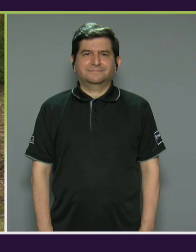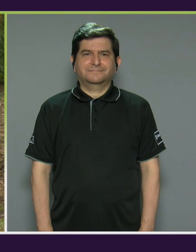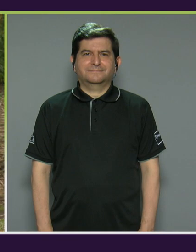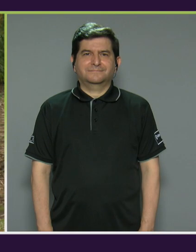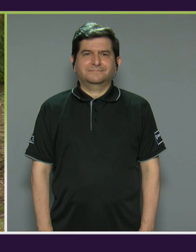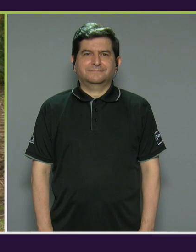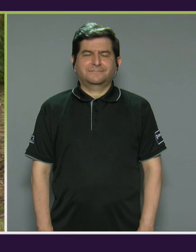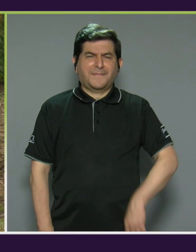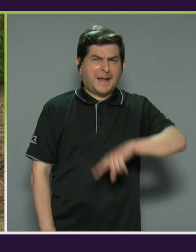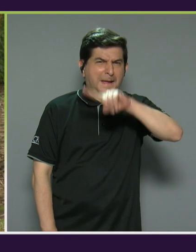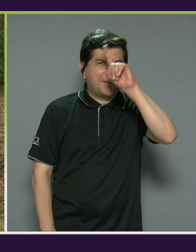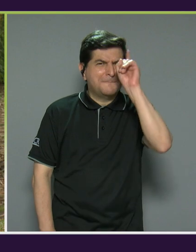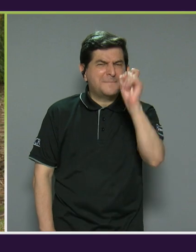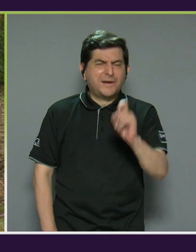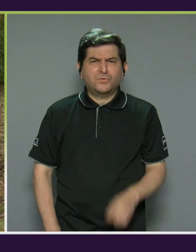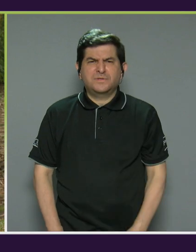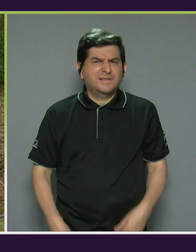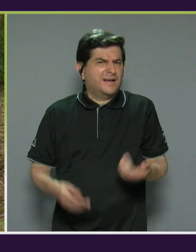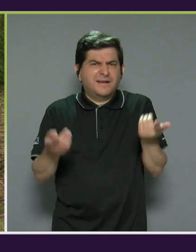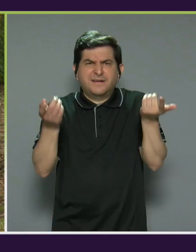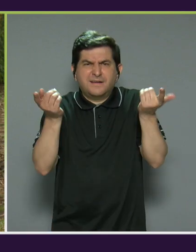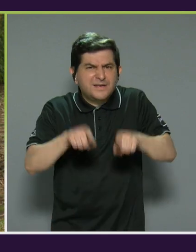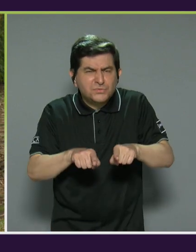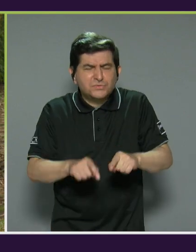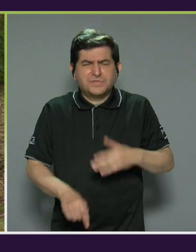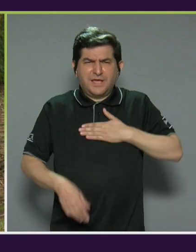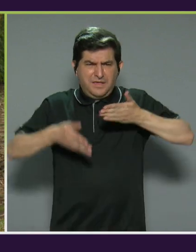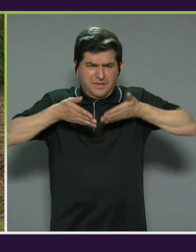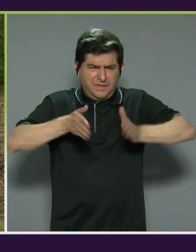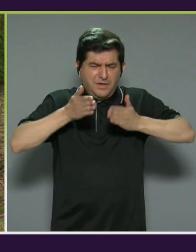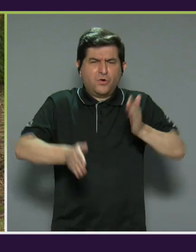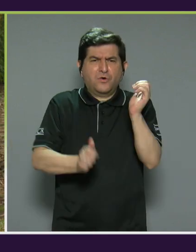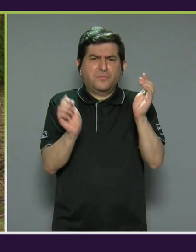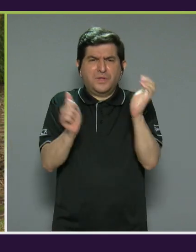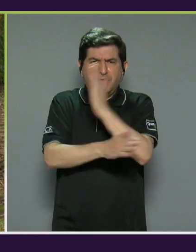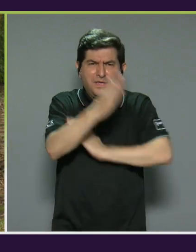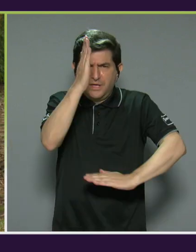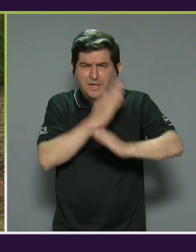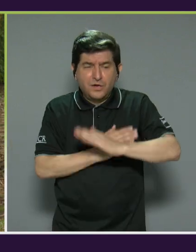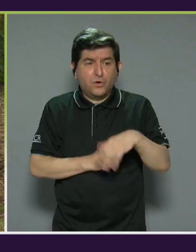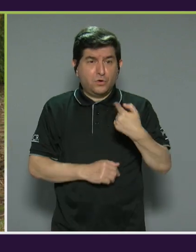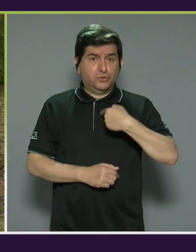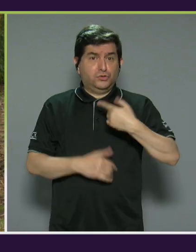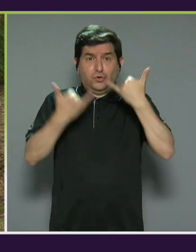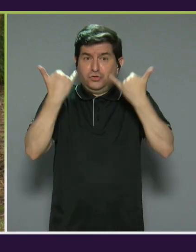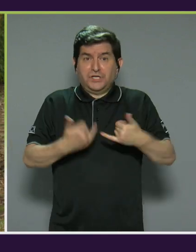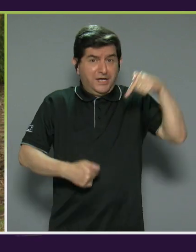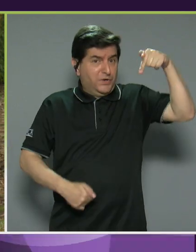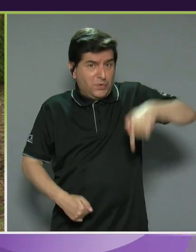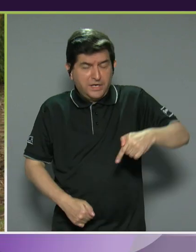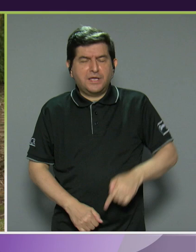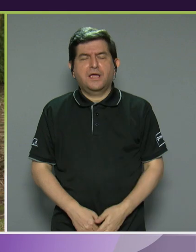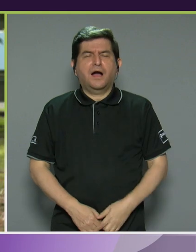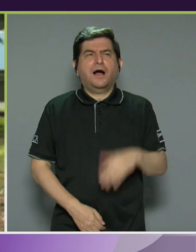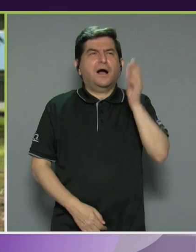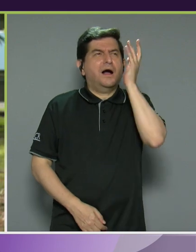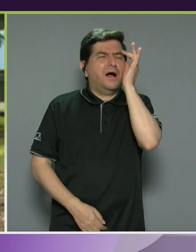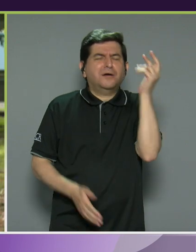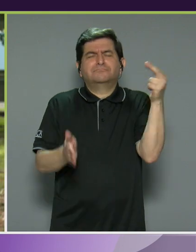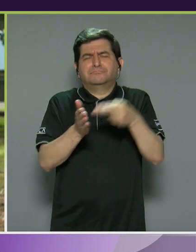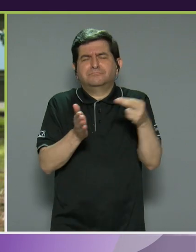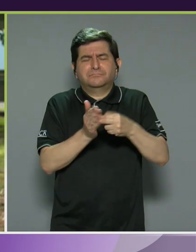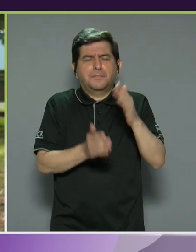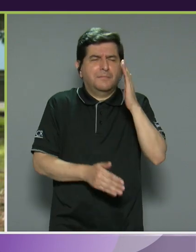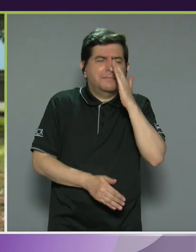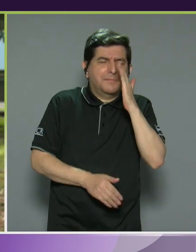La pregunta, ¿qué pasará con mi hijo con discapacidad cuando yo no esté? Es una preocupación recurrente entre las madres